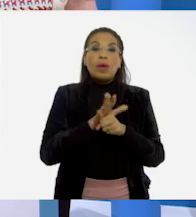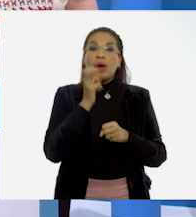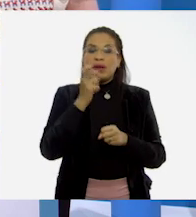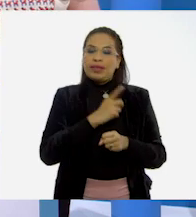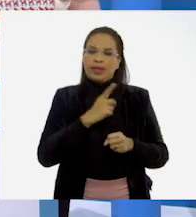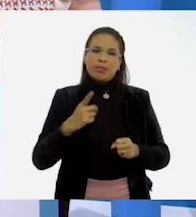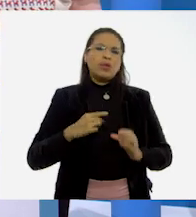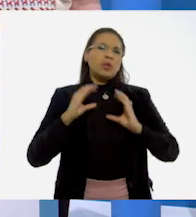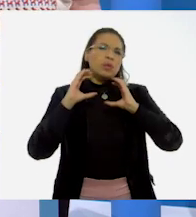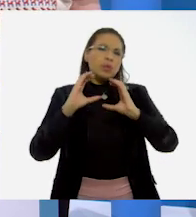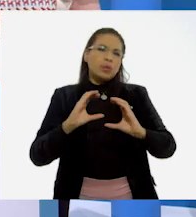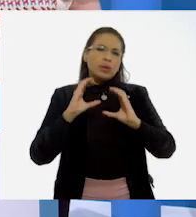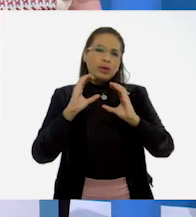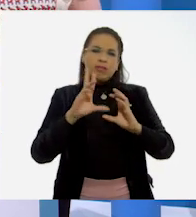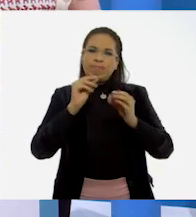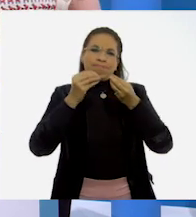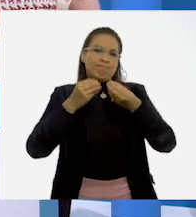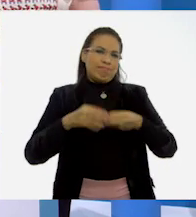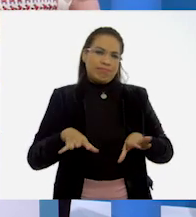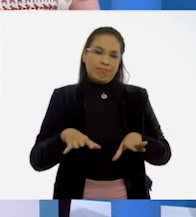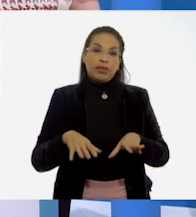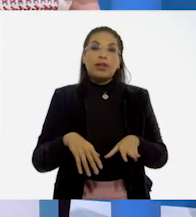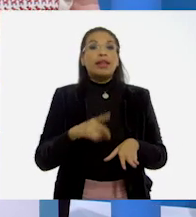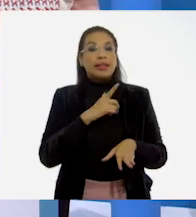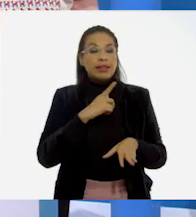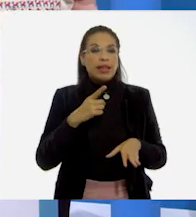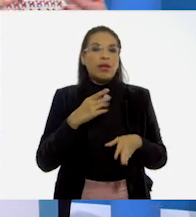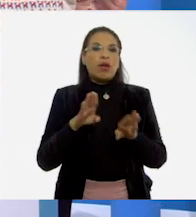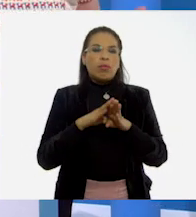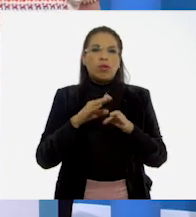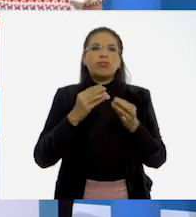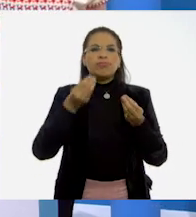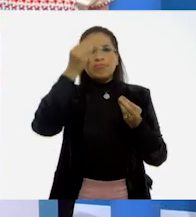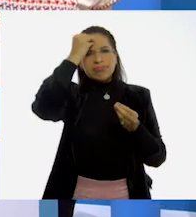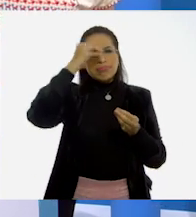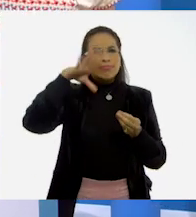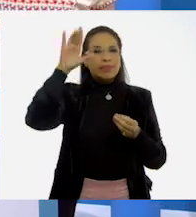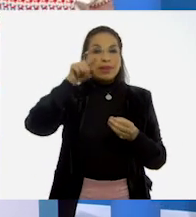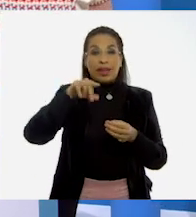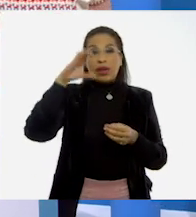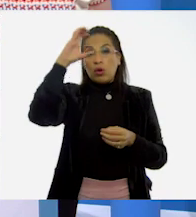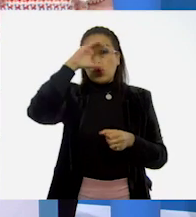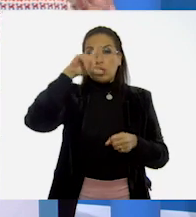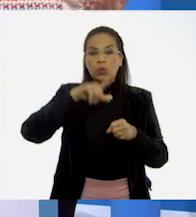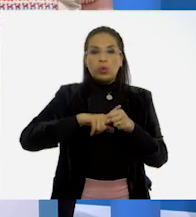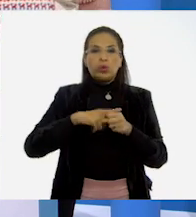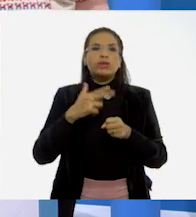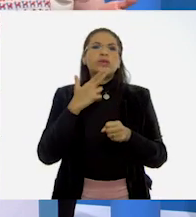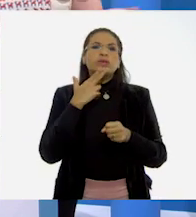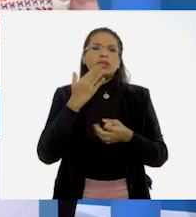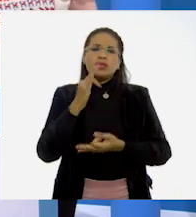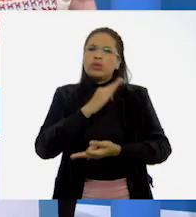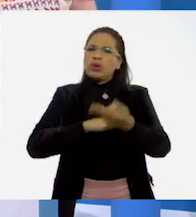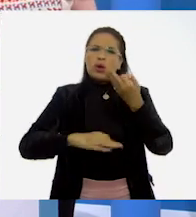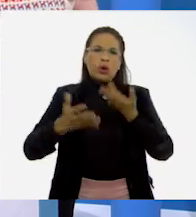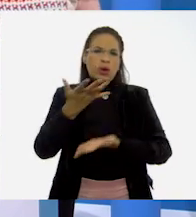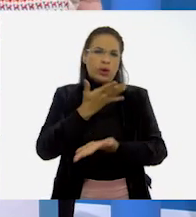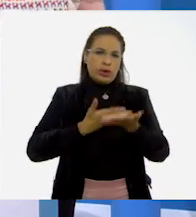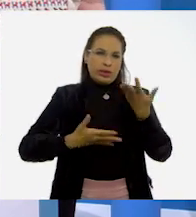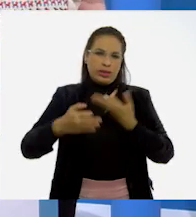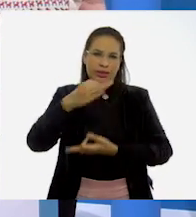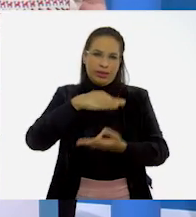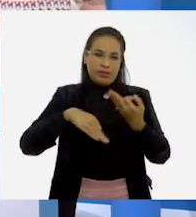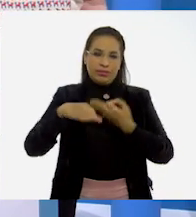que debemos cuidarlos para que no se pierdan. Y se deje de tener memoria de que estas culturas conviven con todas y todos.